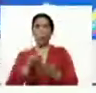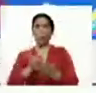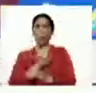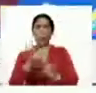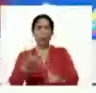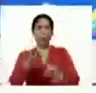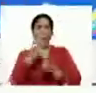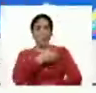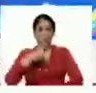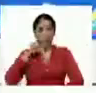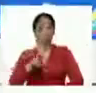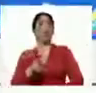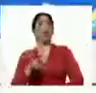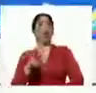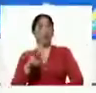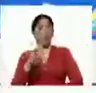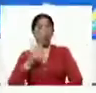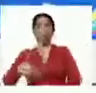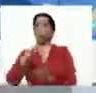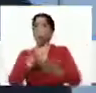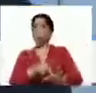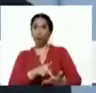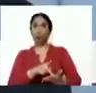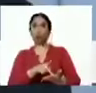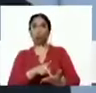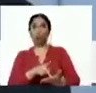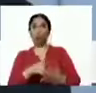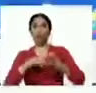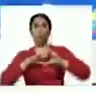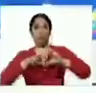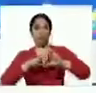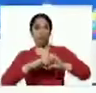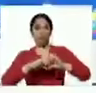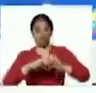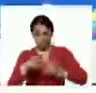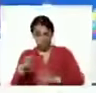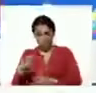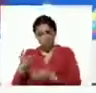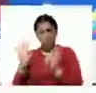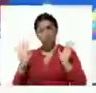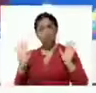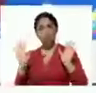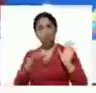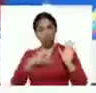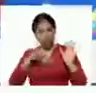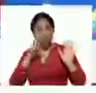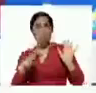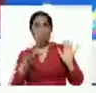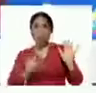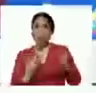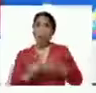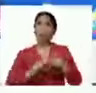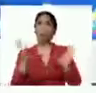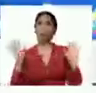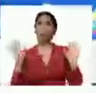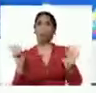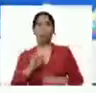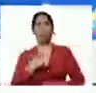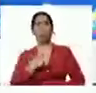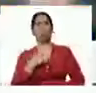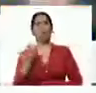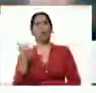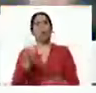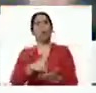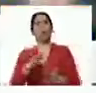quiero ver el concurso de corazón llanero ¿les parece? Silvia ¿te parece? lo quiero ver se puede hacer ah, no se puede ir a un